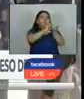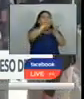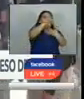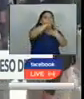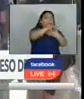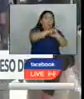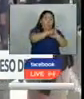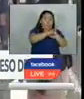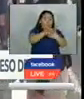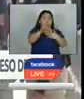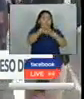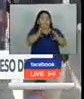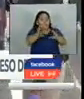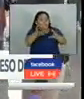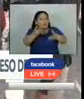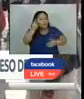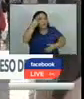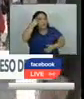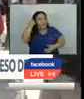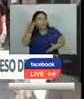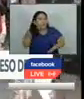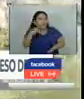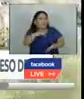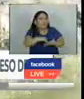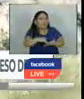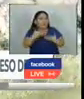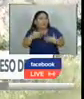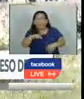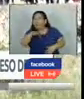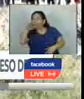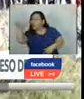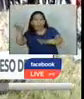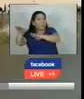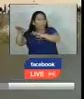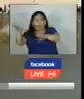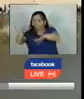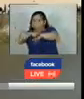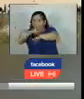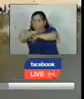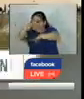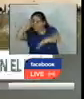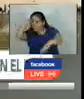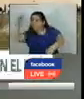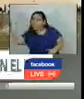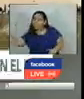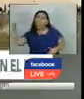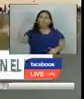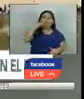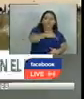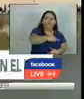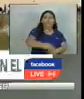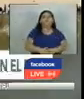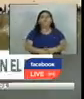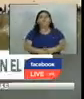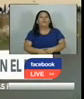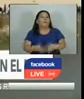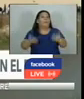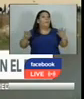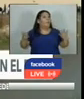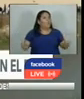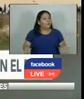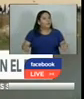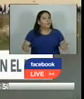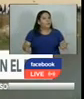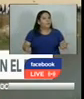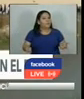y que tienen la aspiración que las personas regresen luego del periodo de trabajo a su país de origen por eso